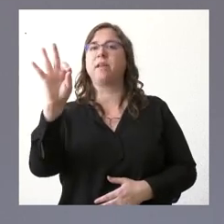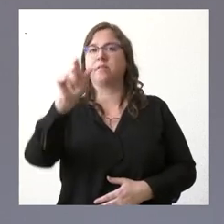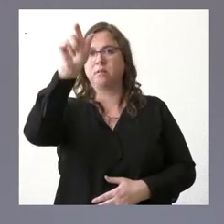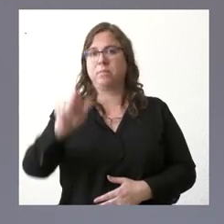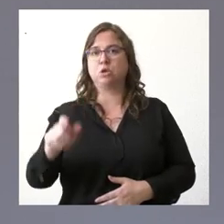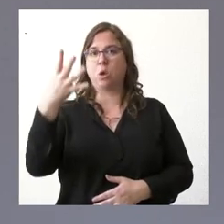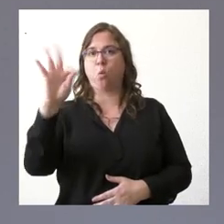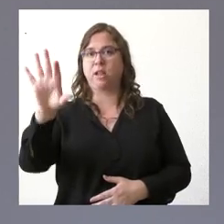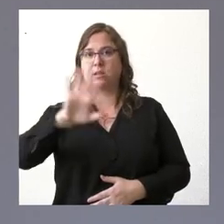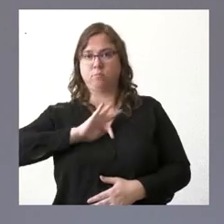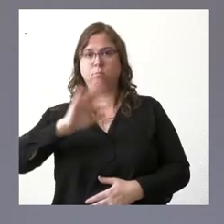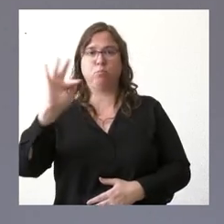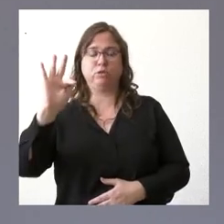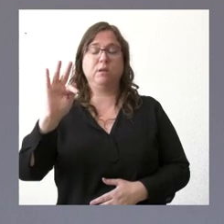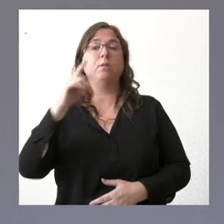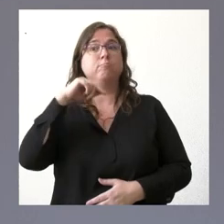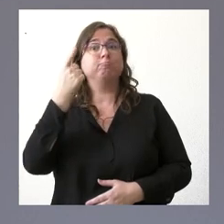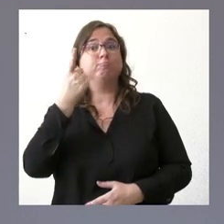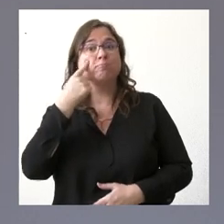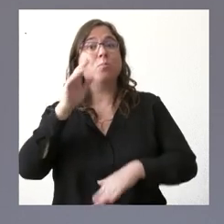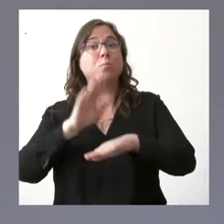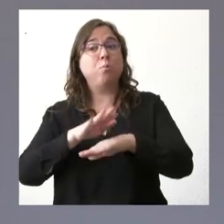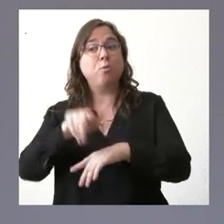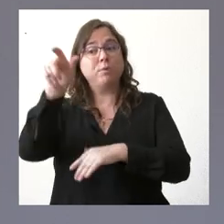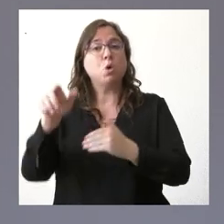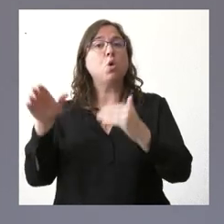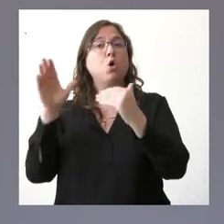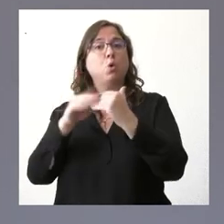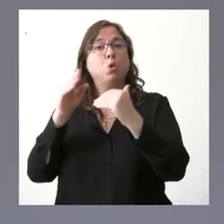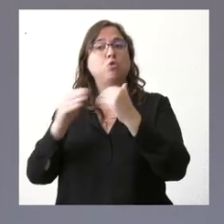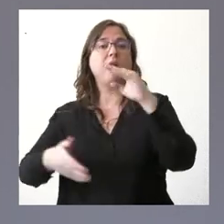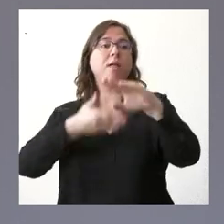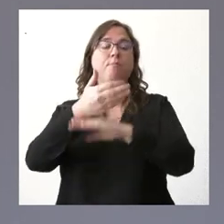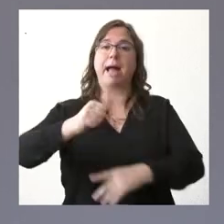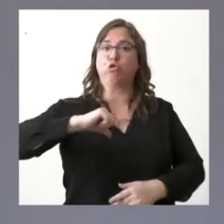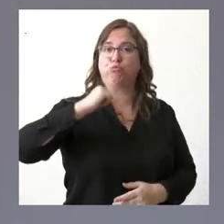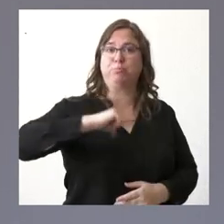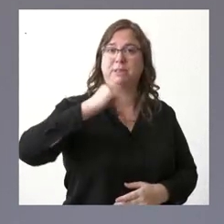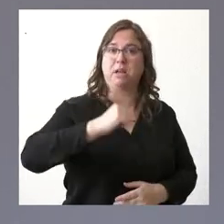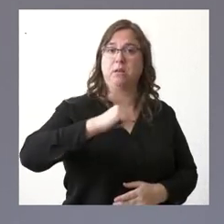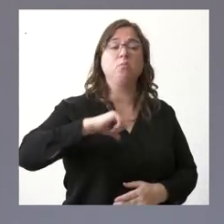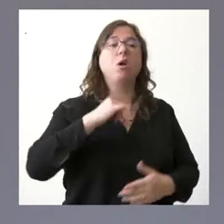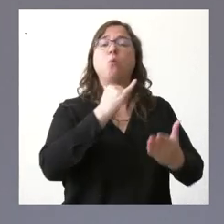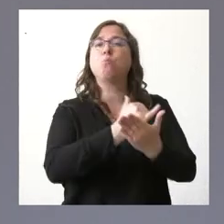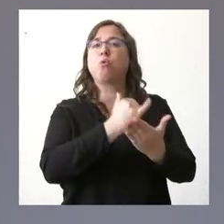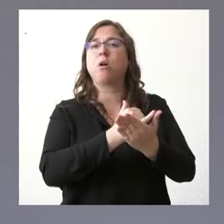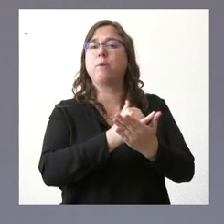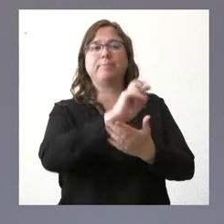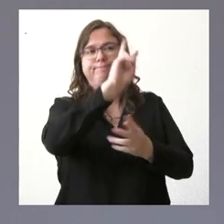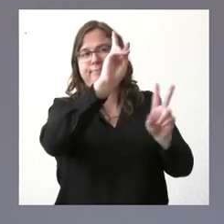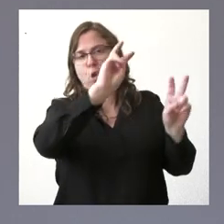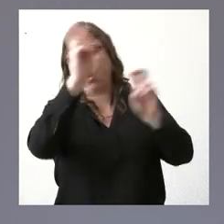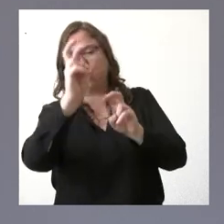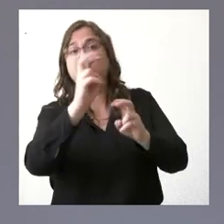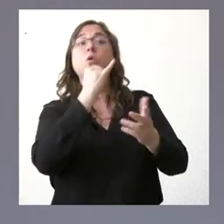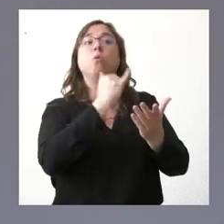se detecta el brote porque una usuaria va al hospital a hacerse pruebas de otro tipo le